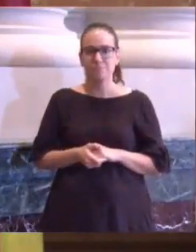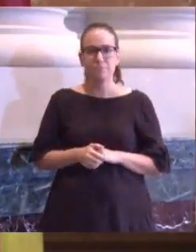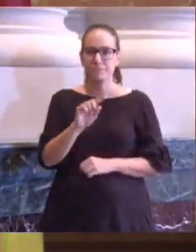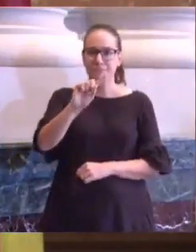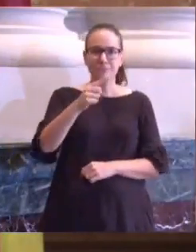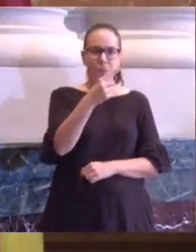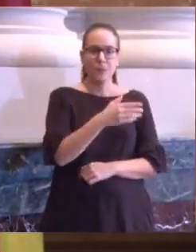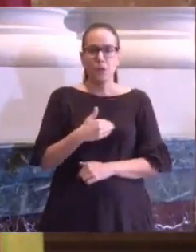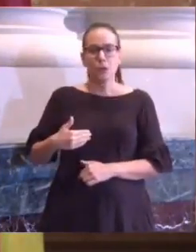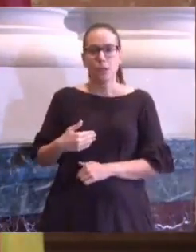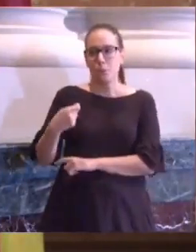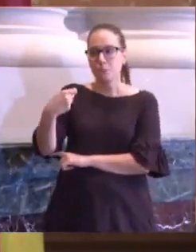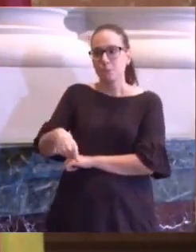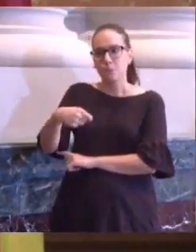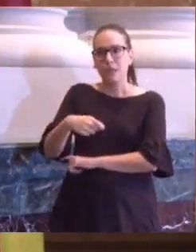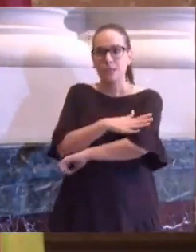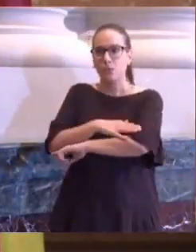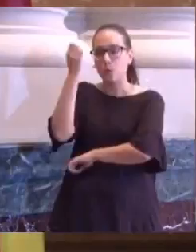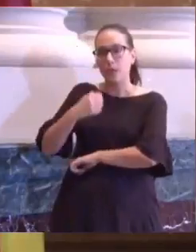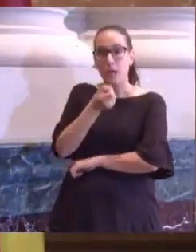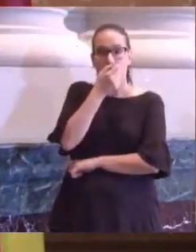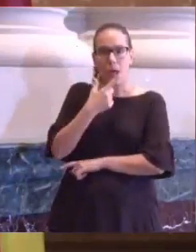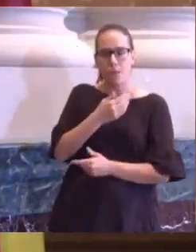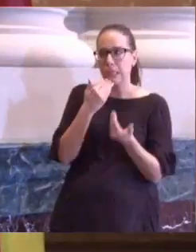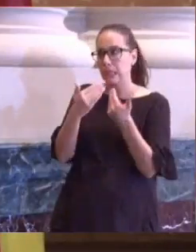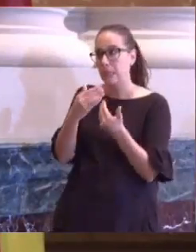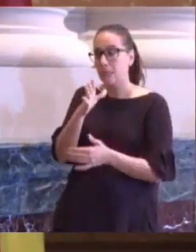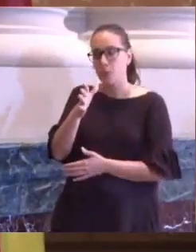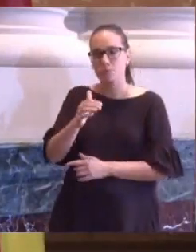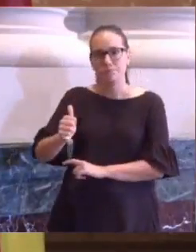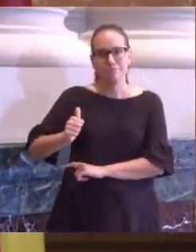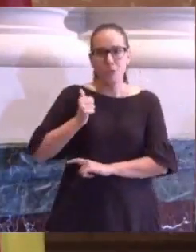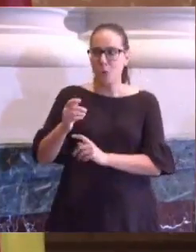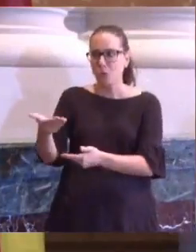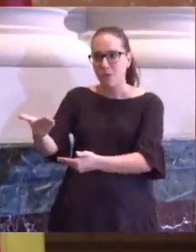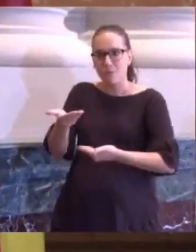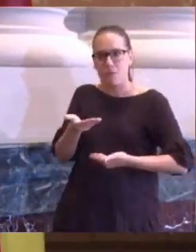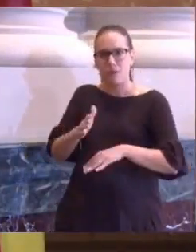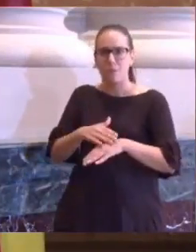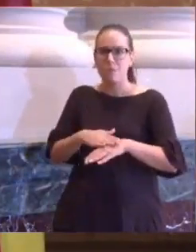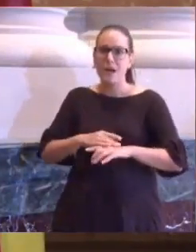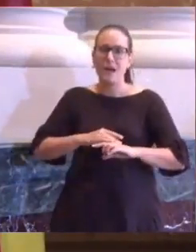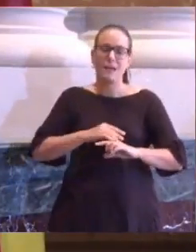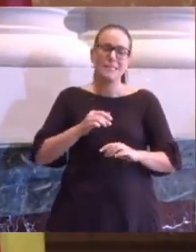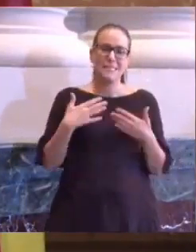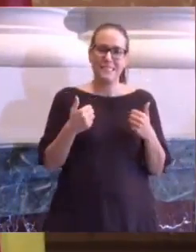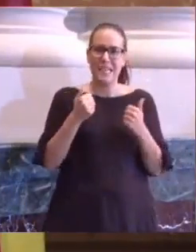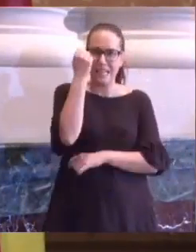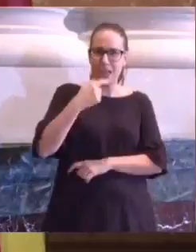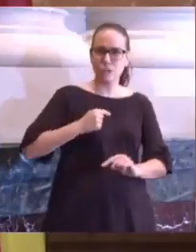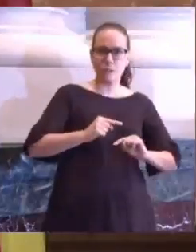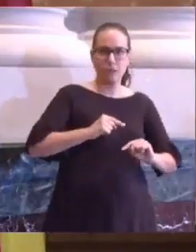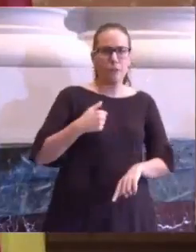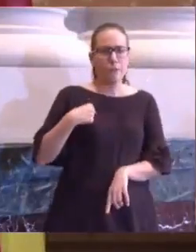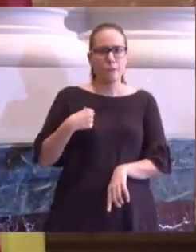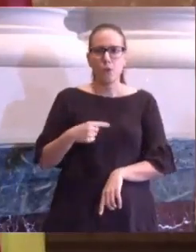primer lugar, quiero agradecer al presidente del Gobierno de Aragón, Javier Lambán, la oportunidad que me brinda de dirigir la sanidad pública aragonesa. Soy una